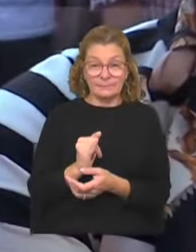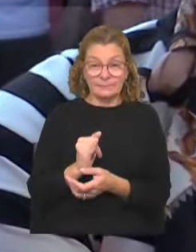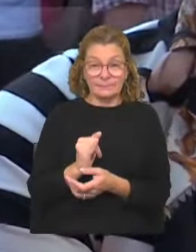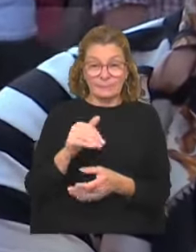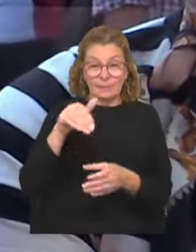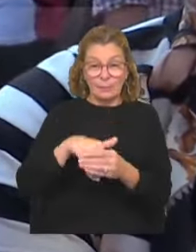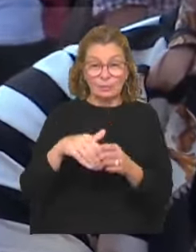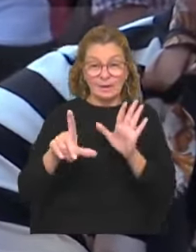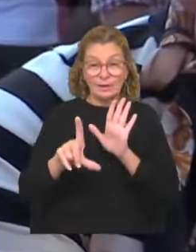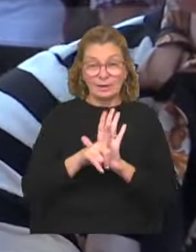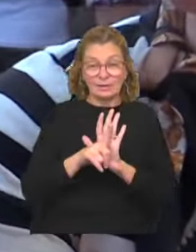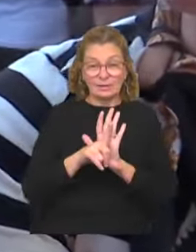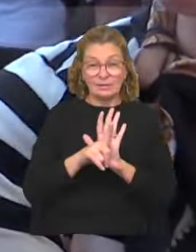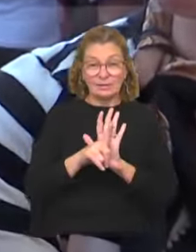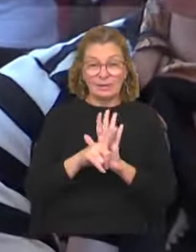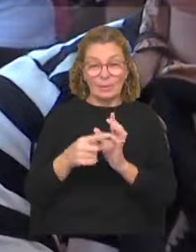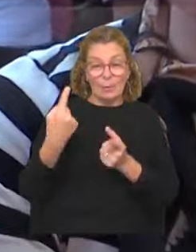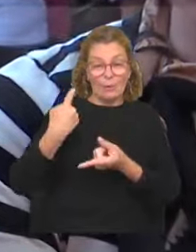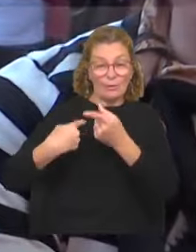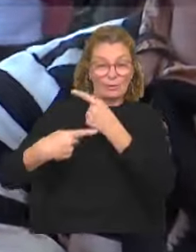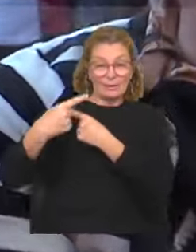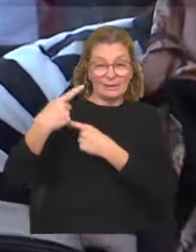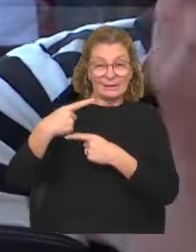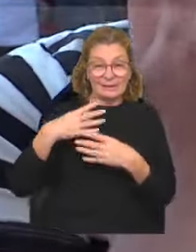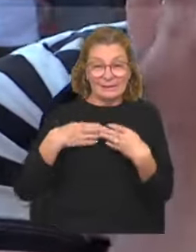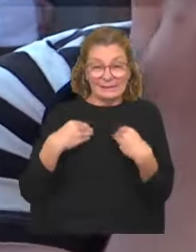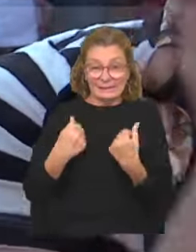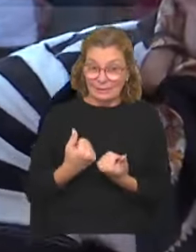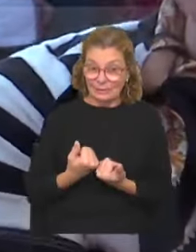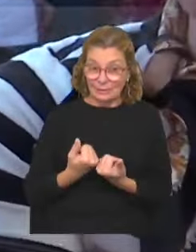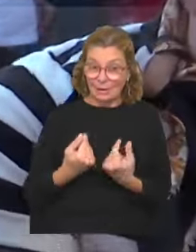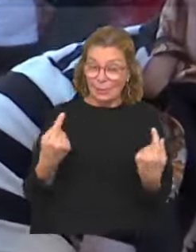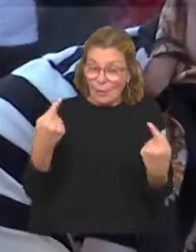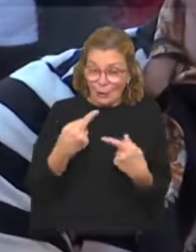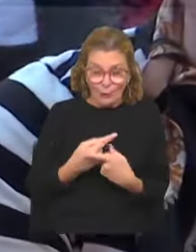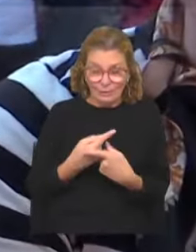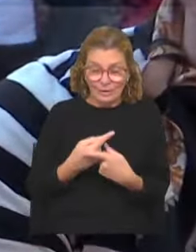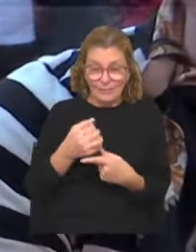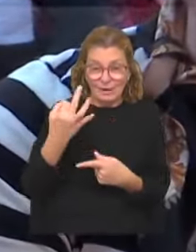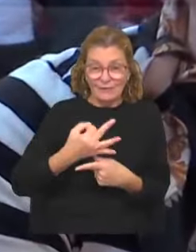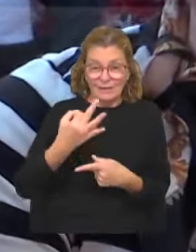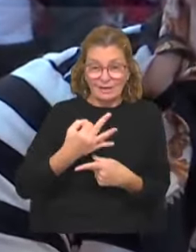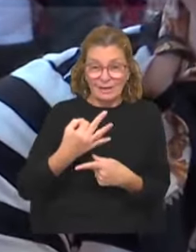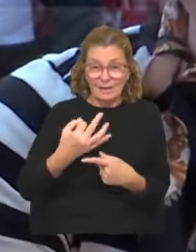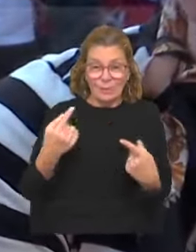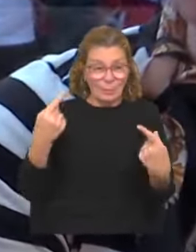votaron leyes absolutamente regresivas en este sentido, contradictorias para la verdad, totalmente opuestas en el sentido